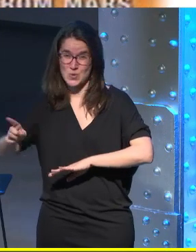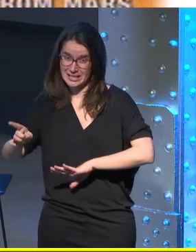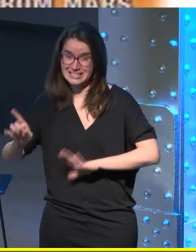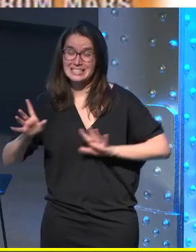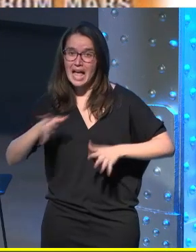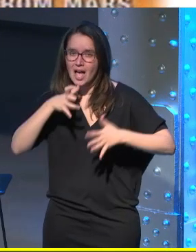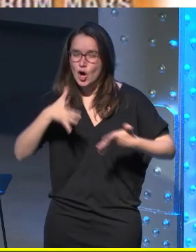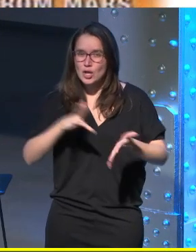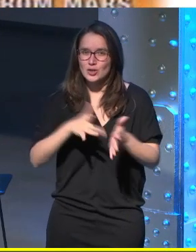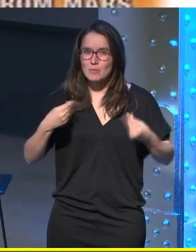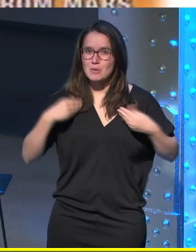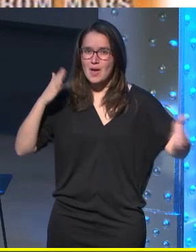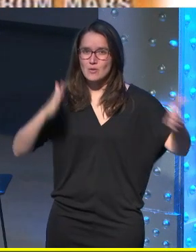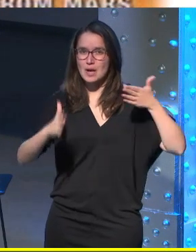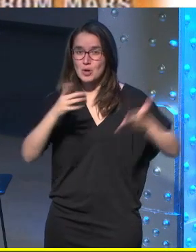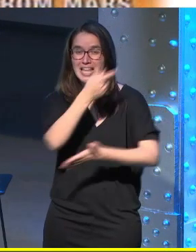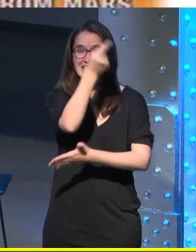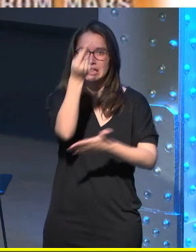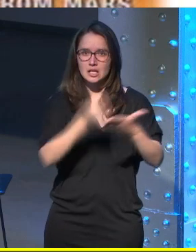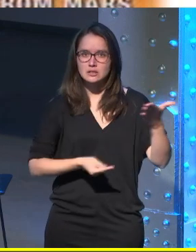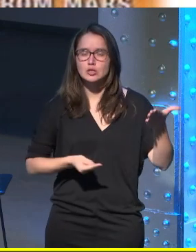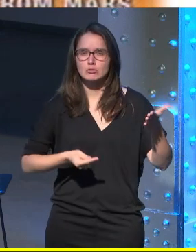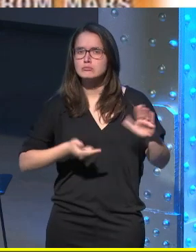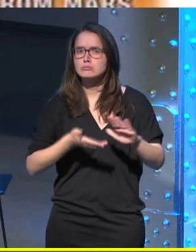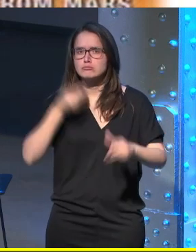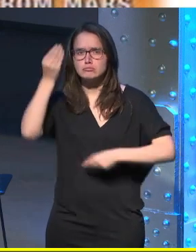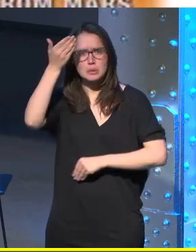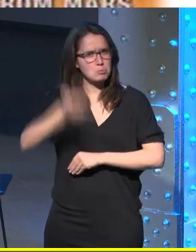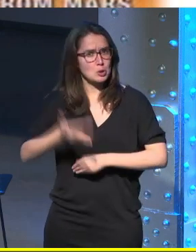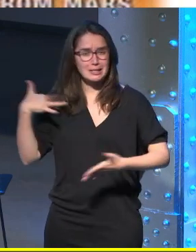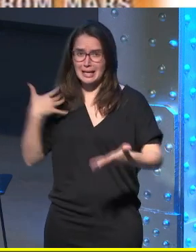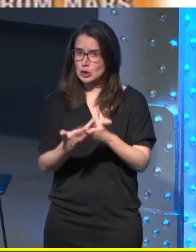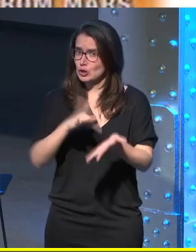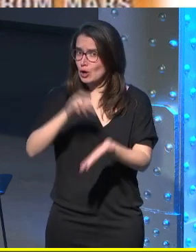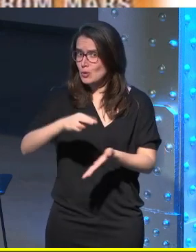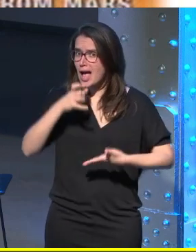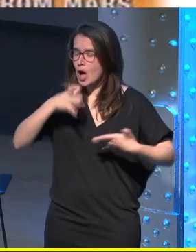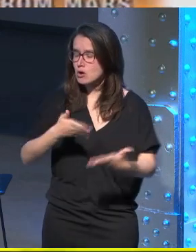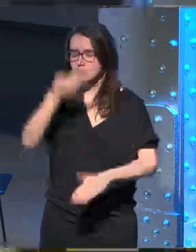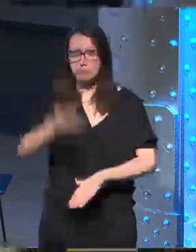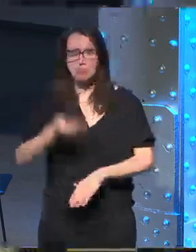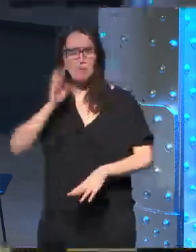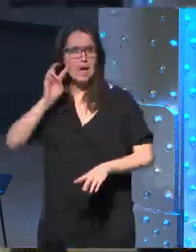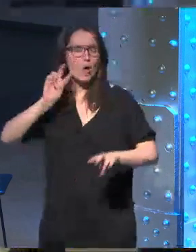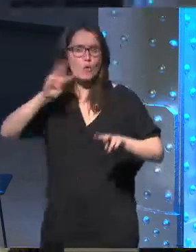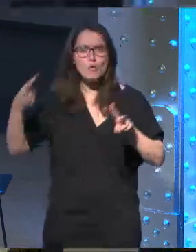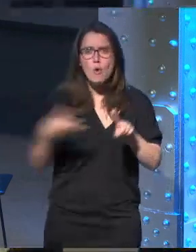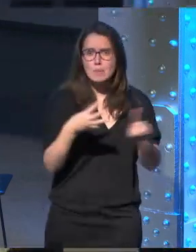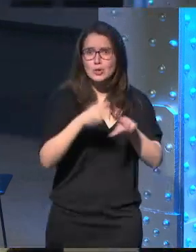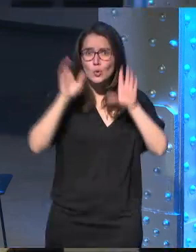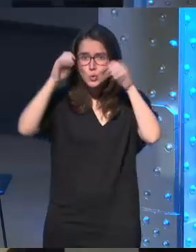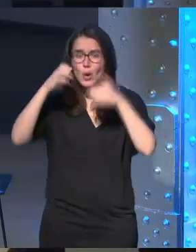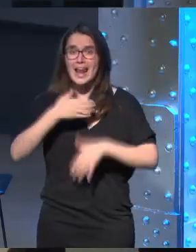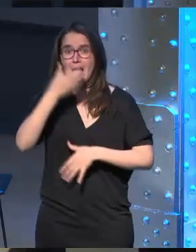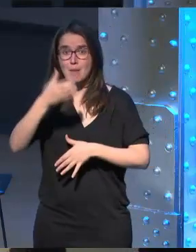ahora vivimos en un momento en el que el diseño goza de una consideración que no había tenido nunca y no hay más que ver las webs de Google y Apple las dos